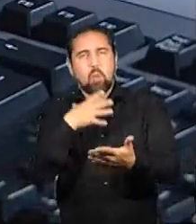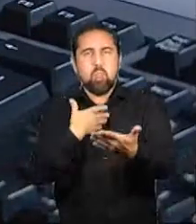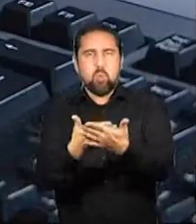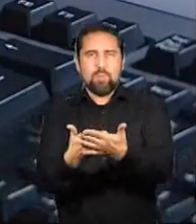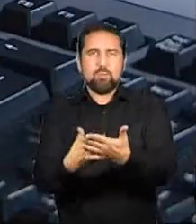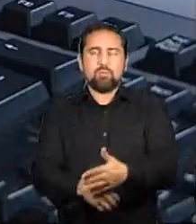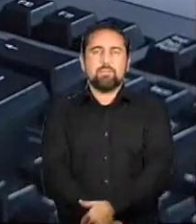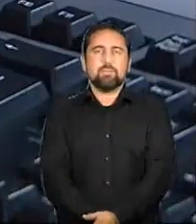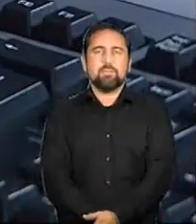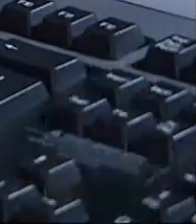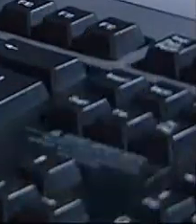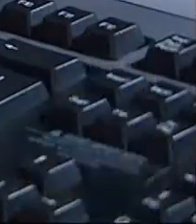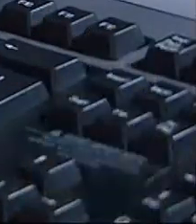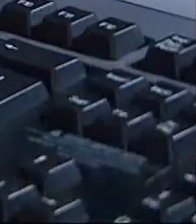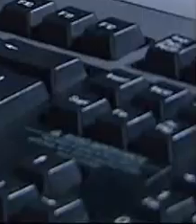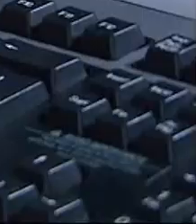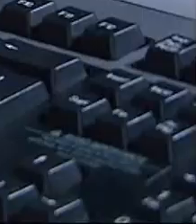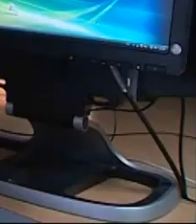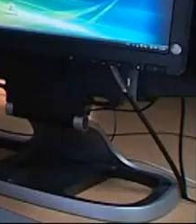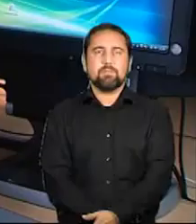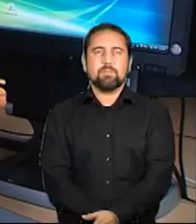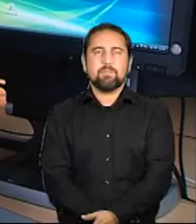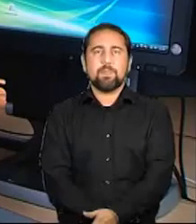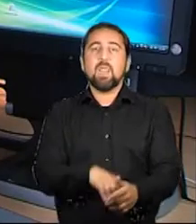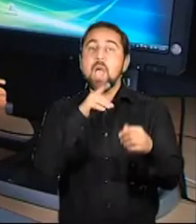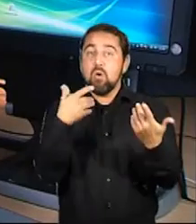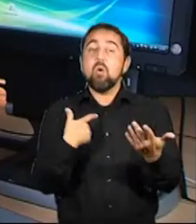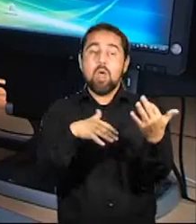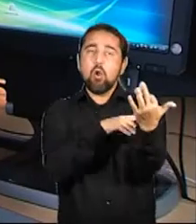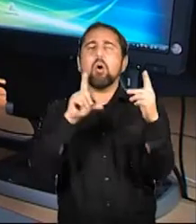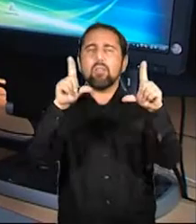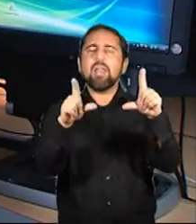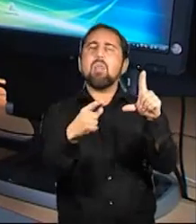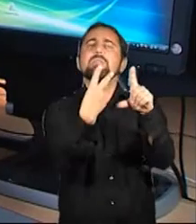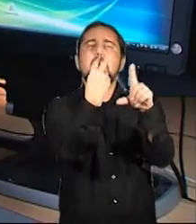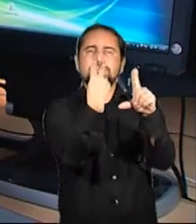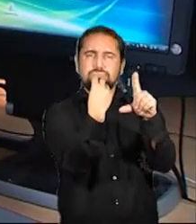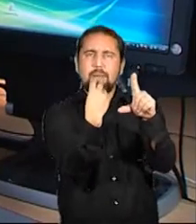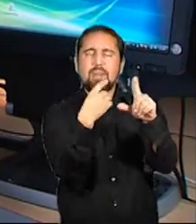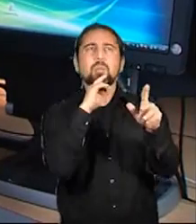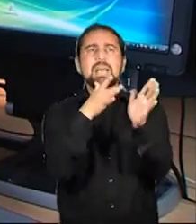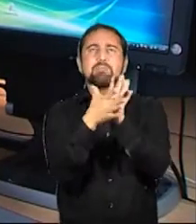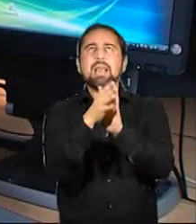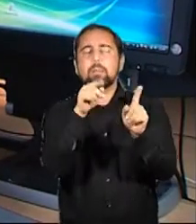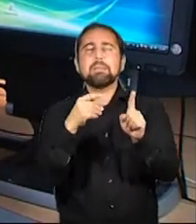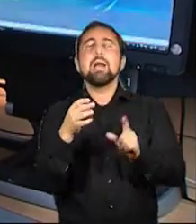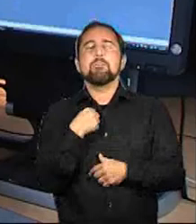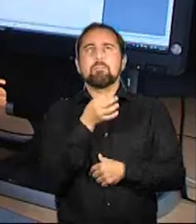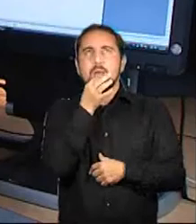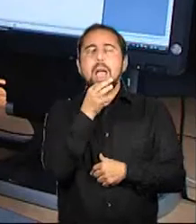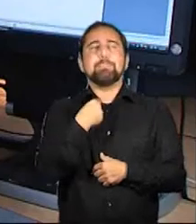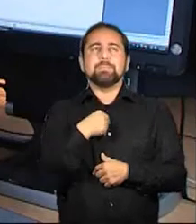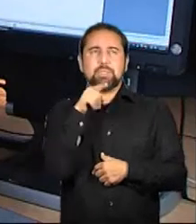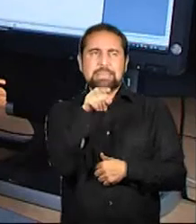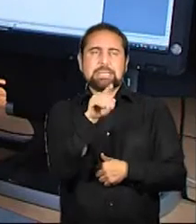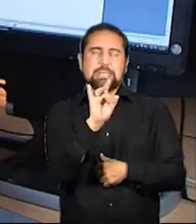El usuario utiliza el teclado para manejar el ordenador. interfaces de usuario del hogar digital subrayado prueba. Este es. Vamos a